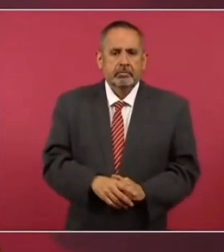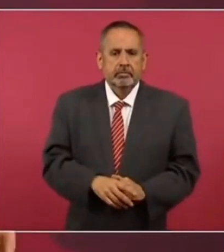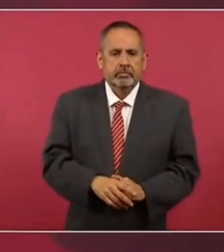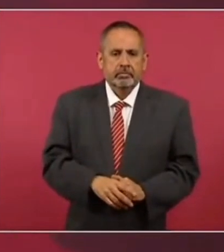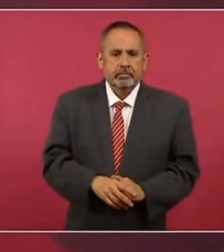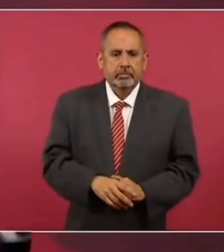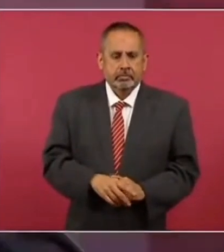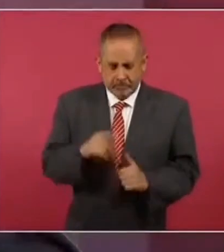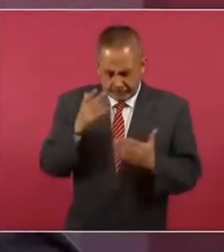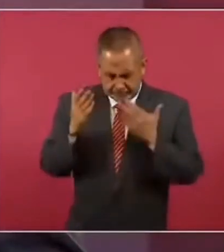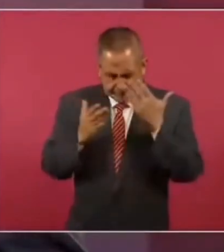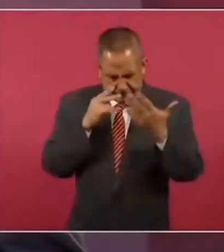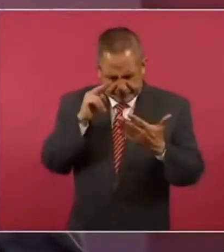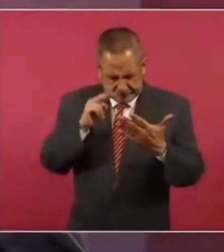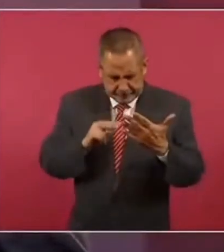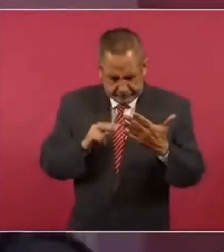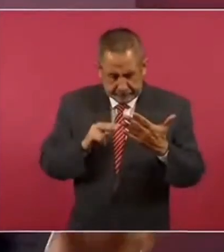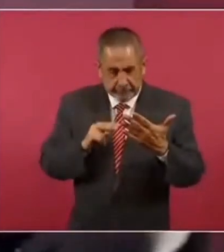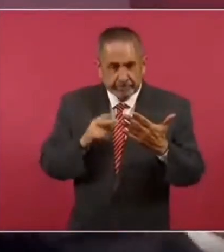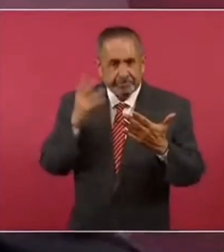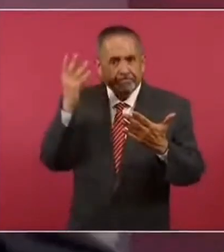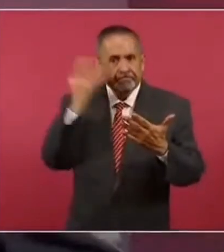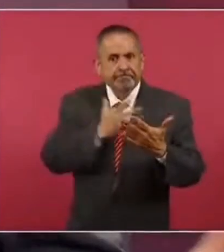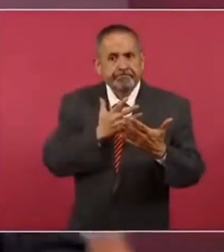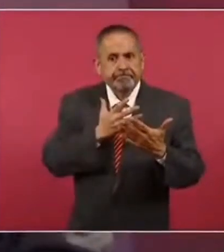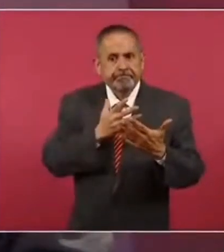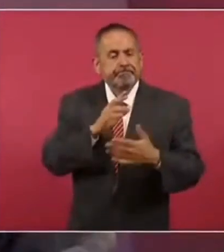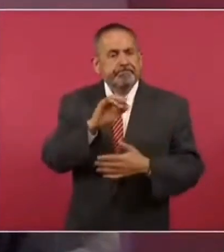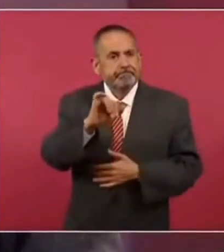Y ya reviso. Dice, sí.